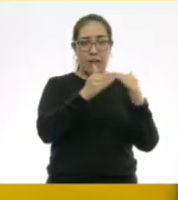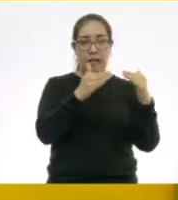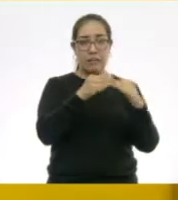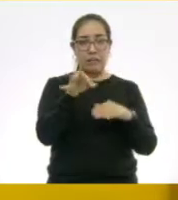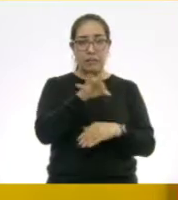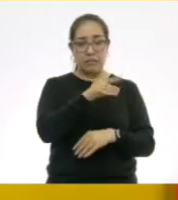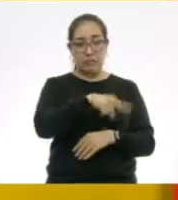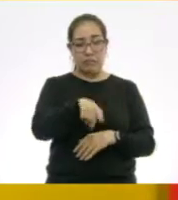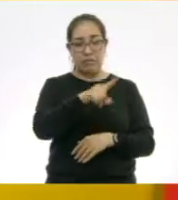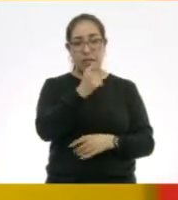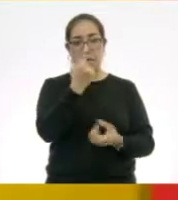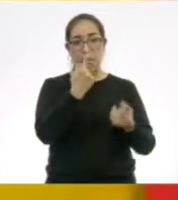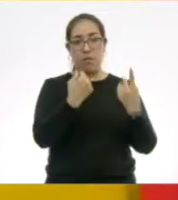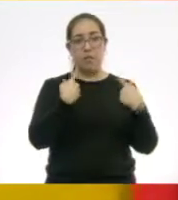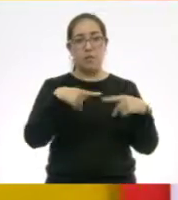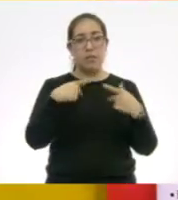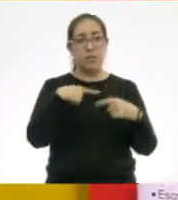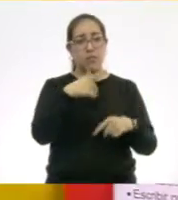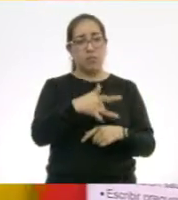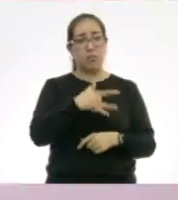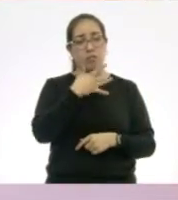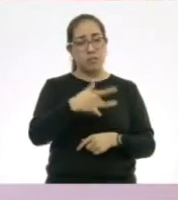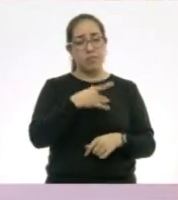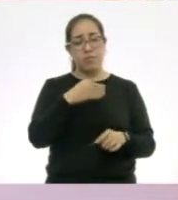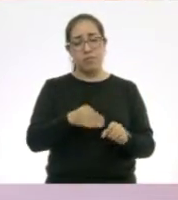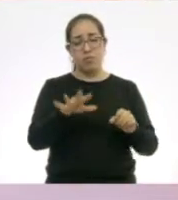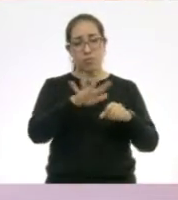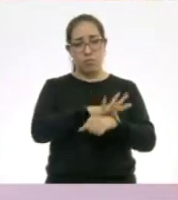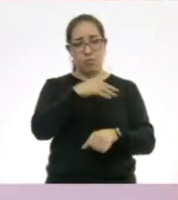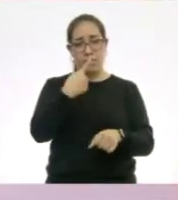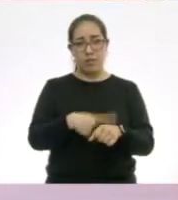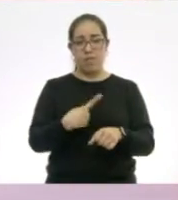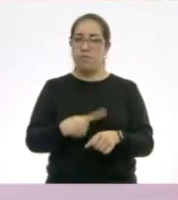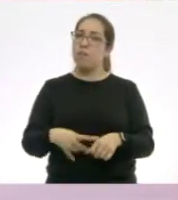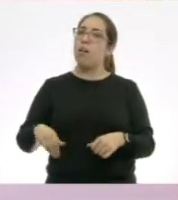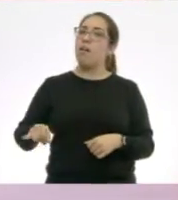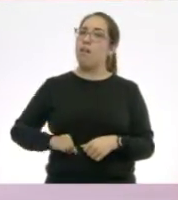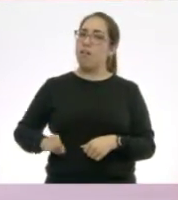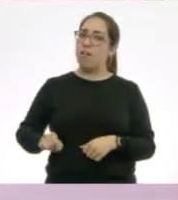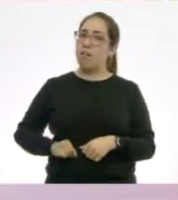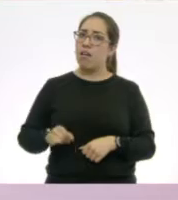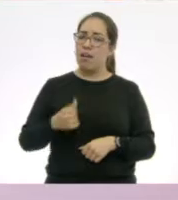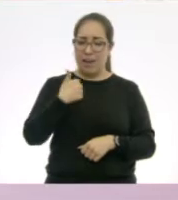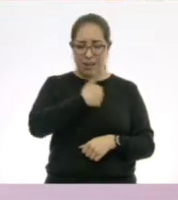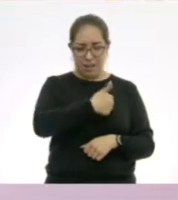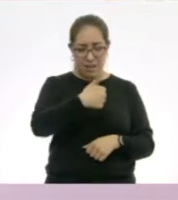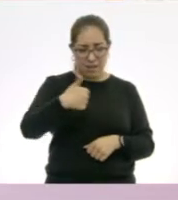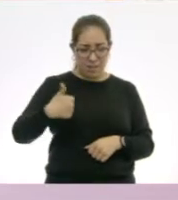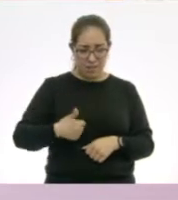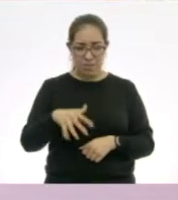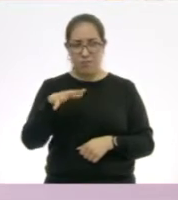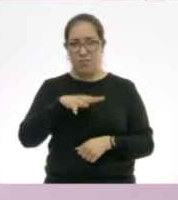Ok. Miren qué interesante, ¿sí? Cada fuente de información me está dando un elemento